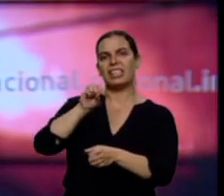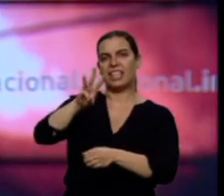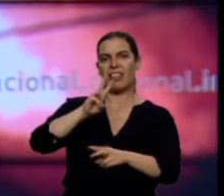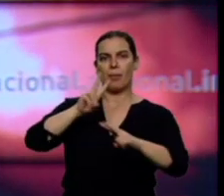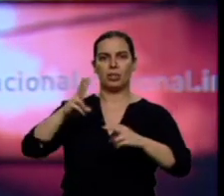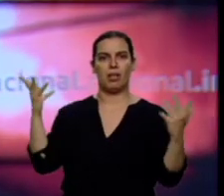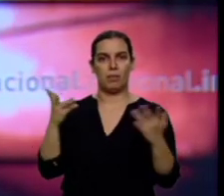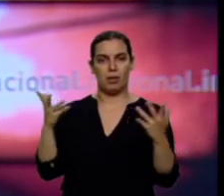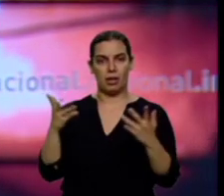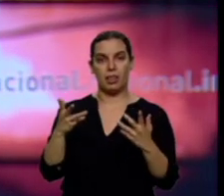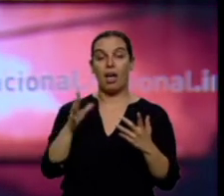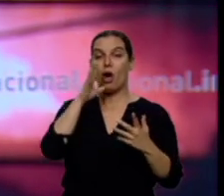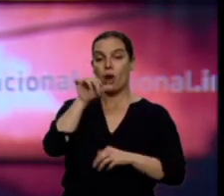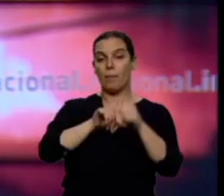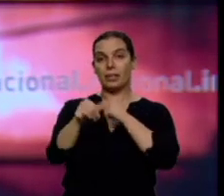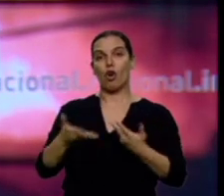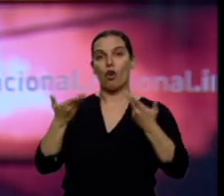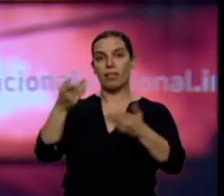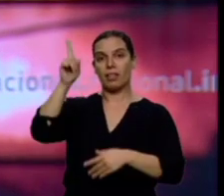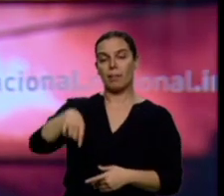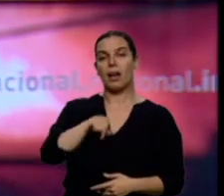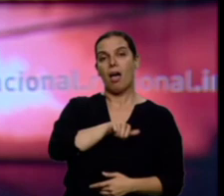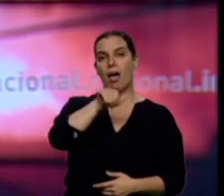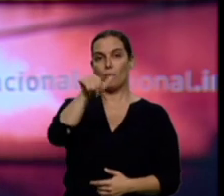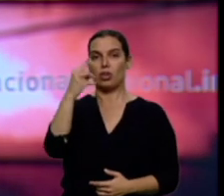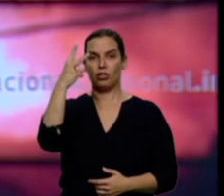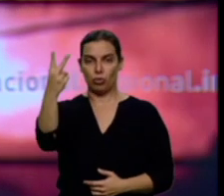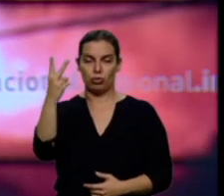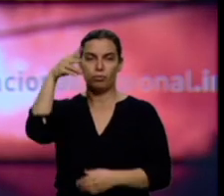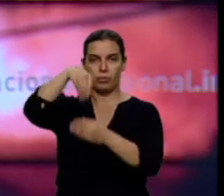dos aviones a disposición de ese dispositivo transnacional.